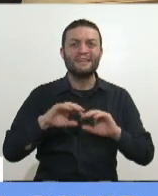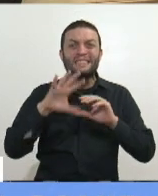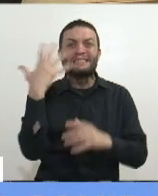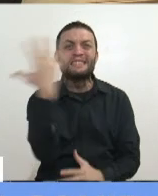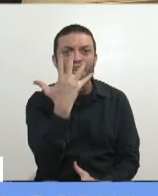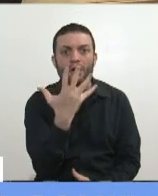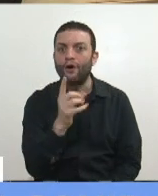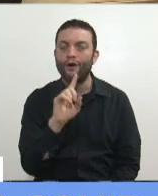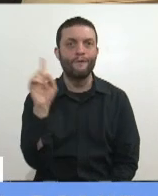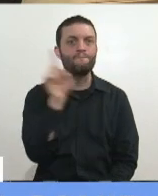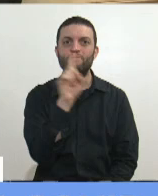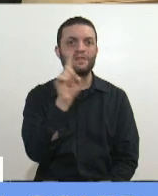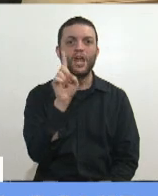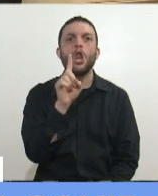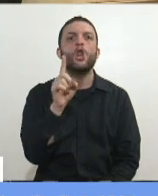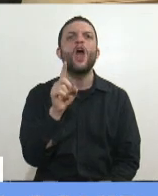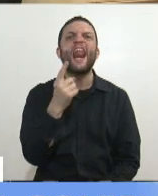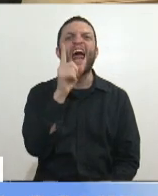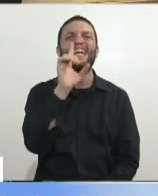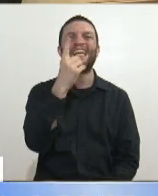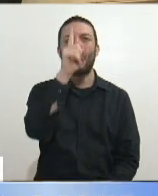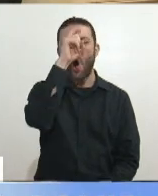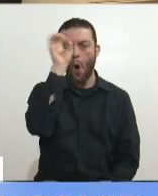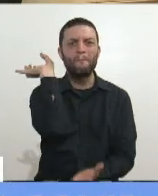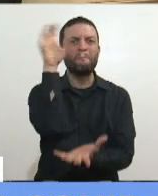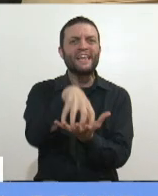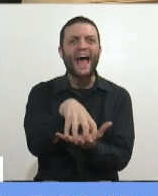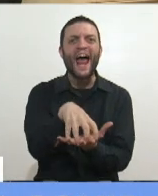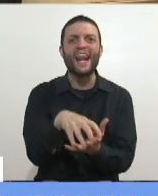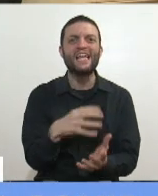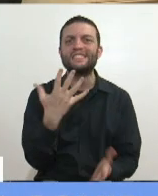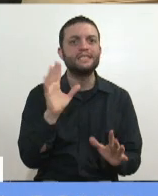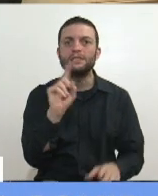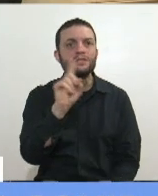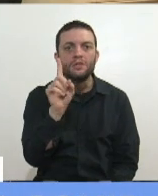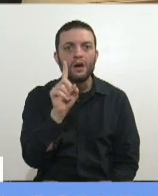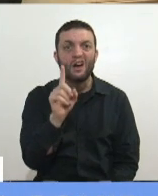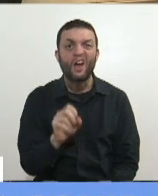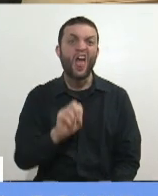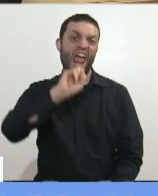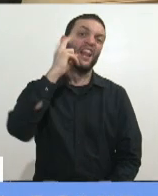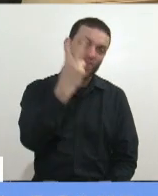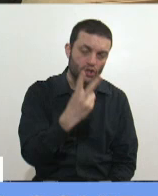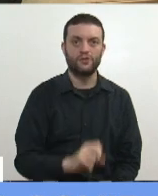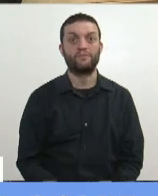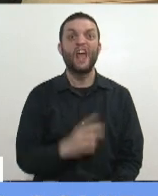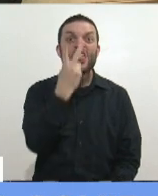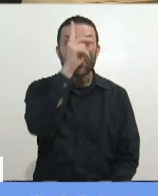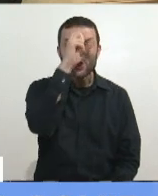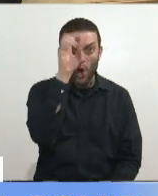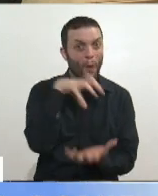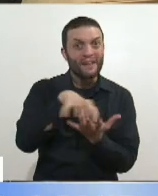Eran cáscaras vacías. Ninguna cama. Ningun cable. Ninguna luz.